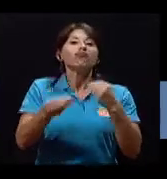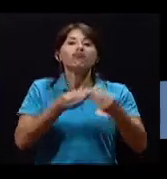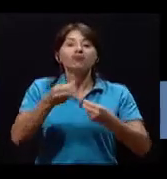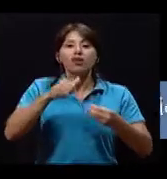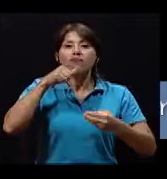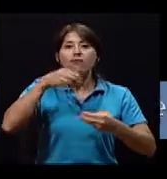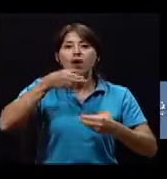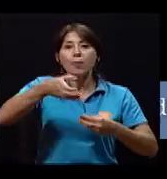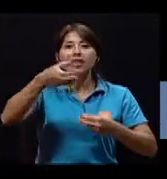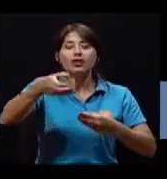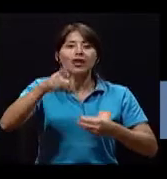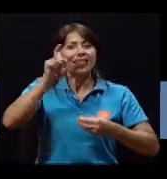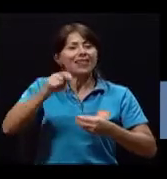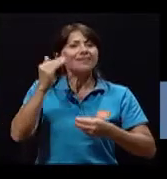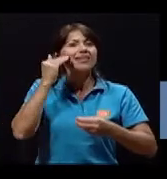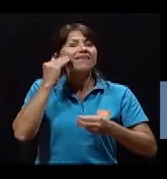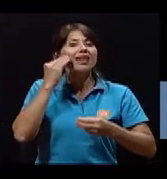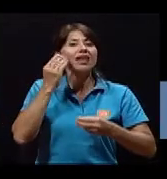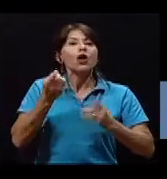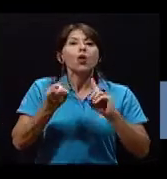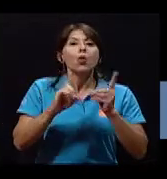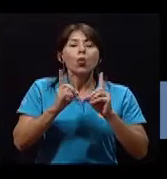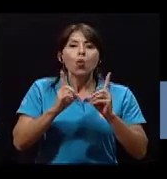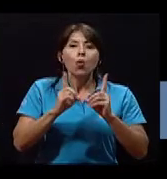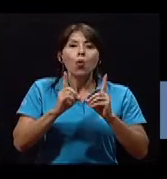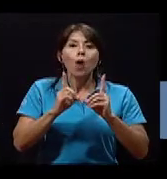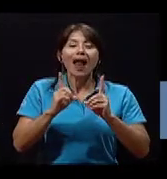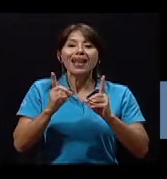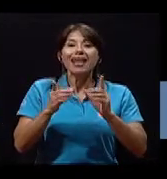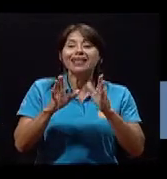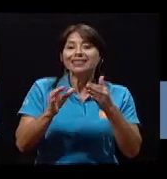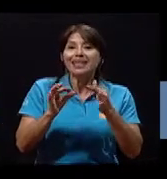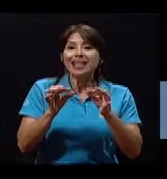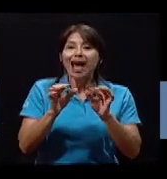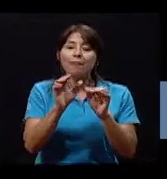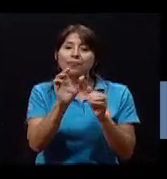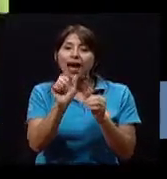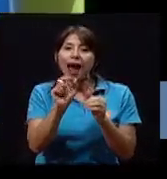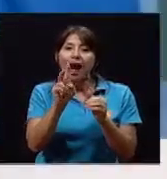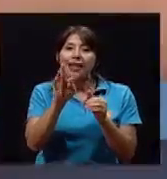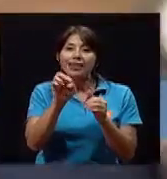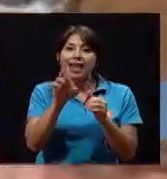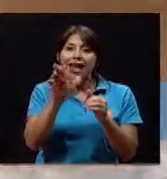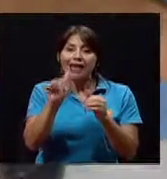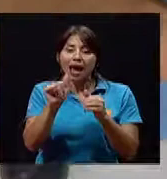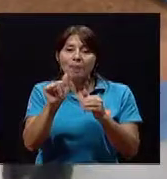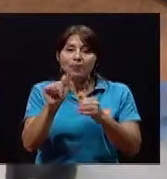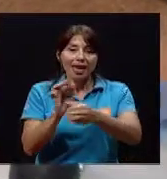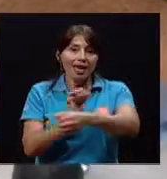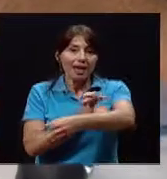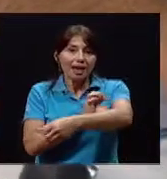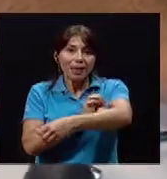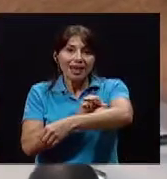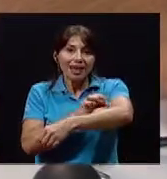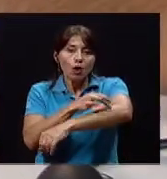ubicar la arteria que pasa sobre el pliegue del codo hacia la parte interna del codo.